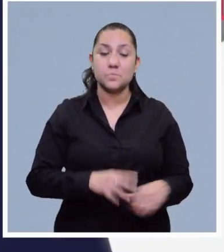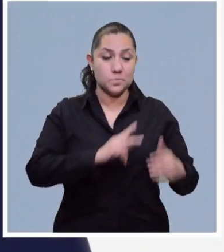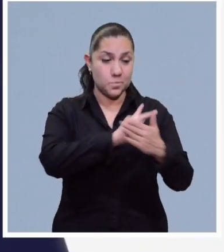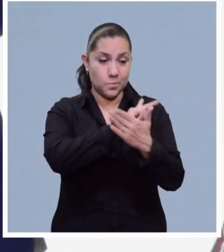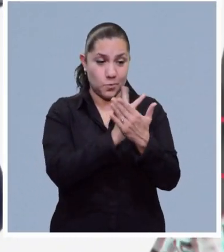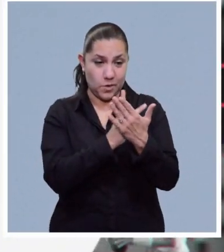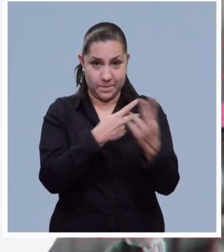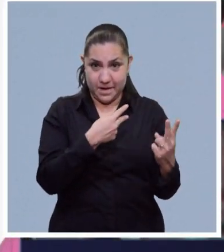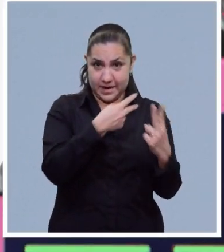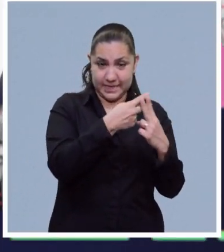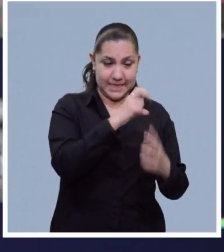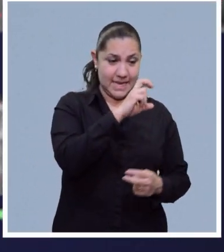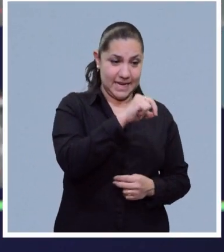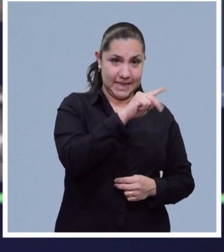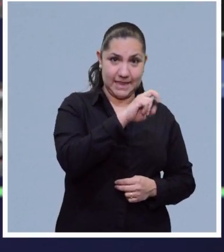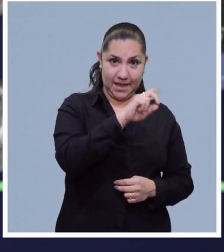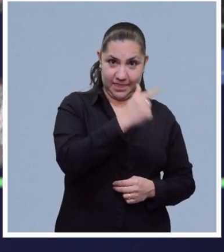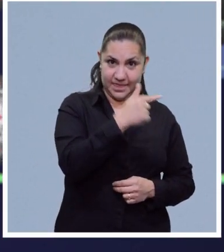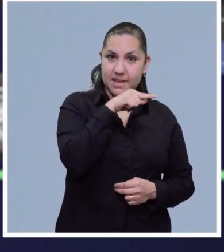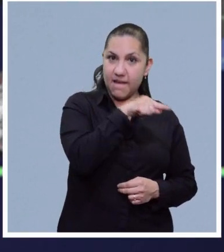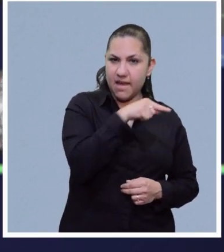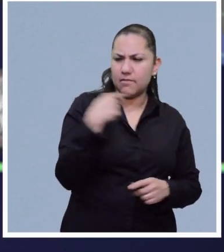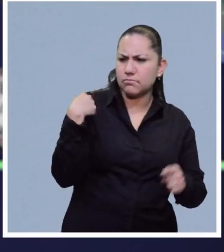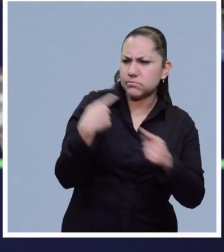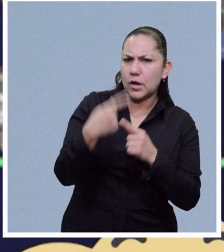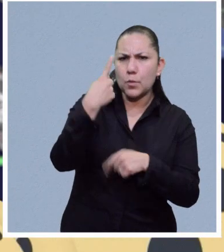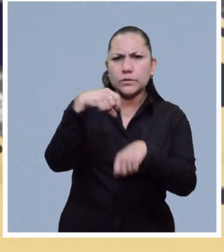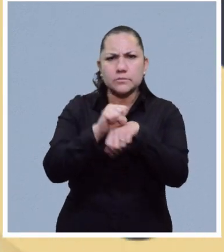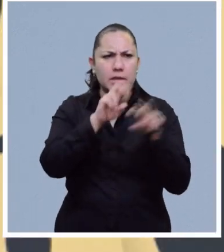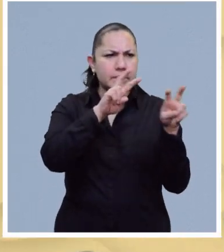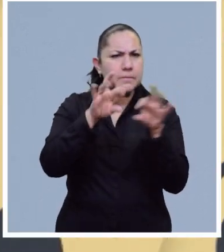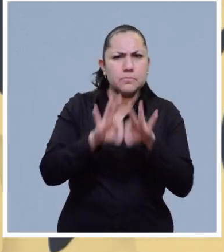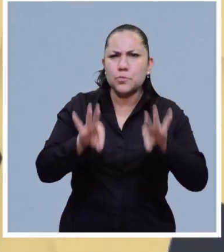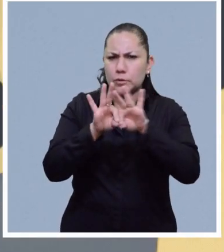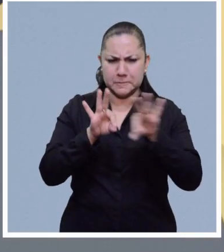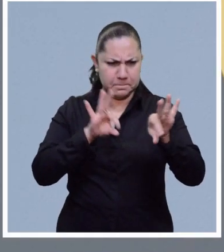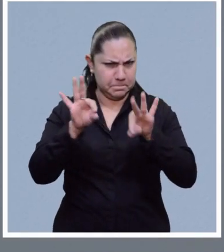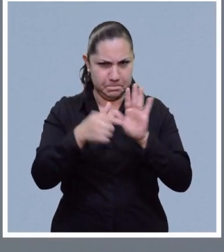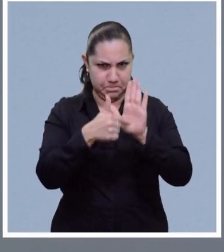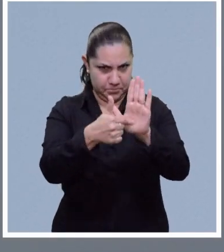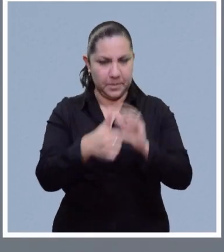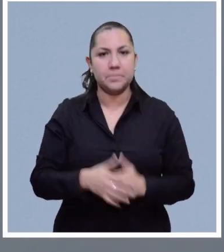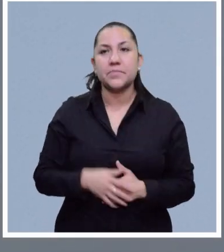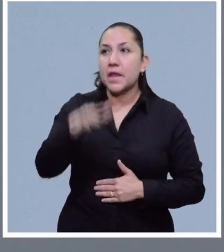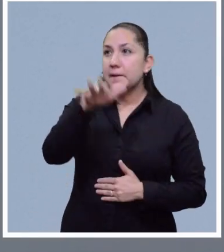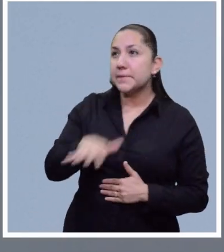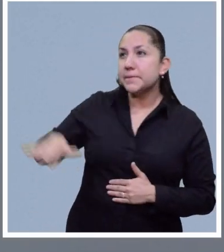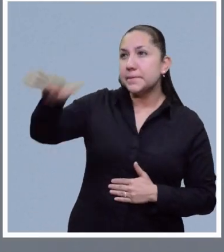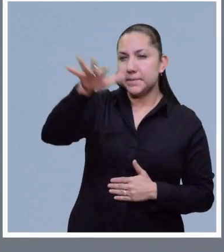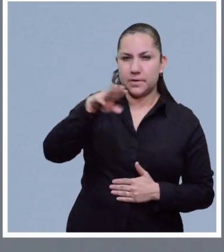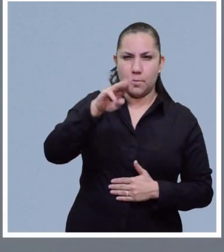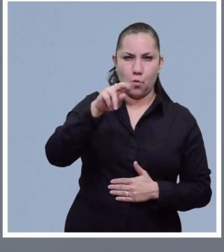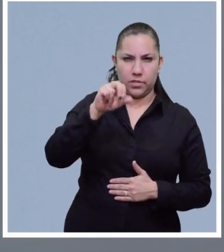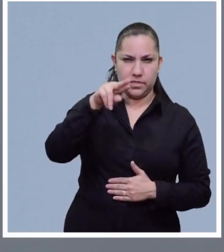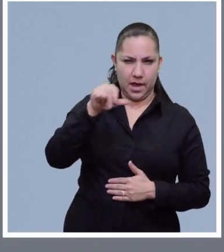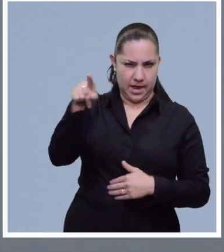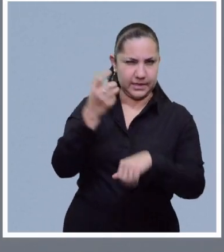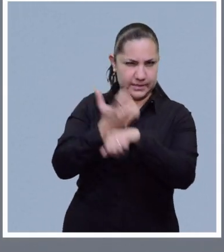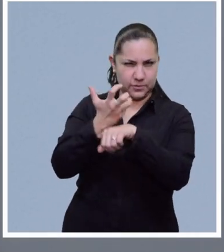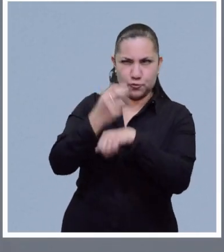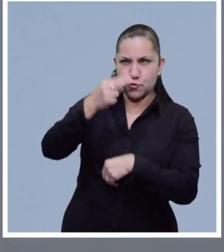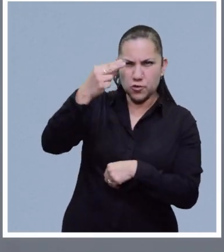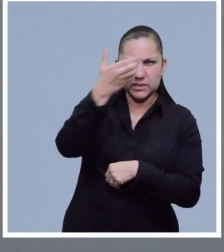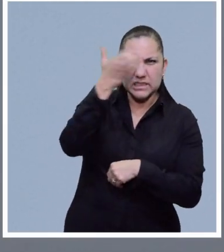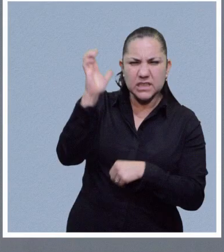En Entrending te presentamos las tendencias más relevantes de la última semana. Se detectaron objetos voladores no identificados en el